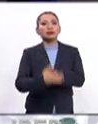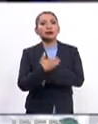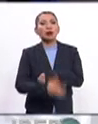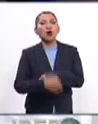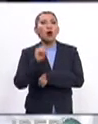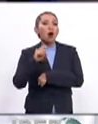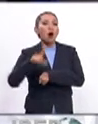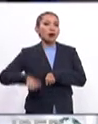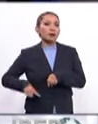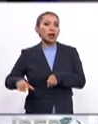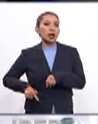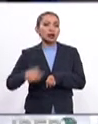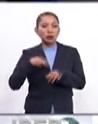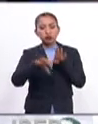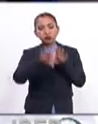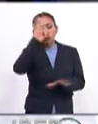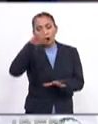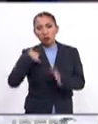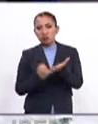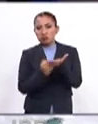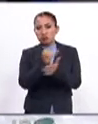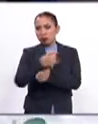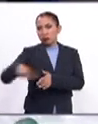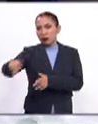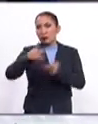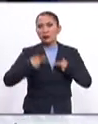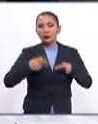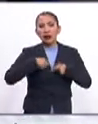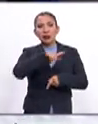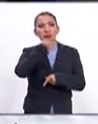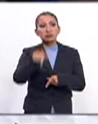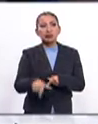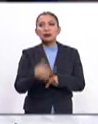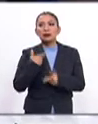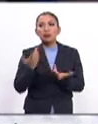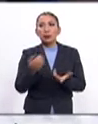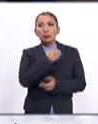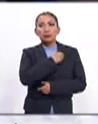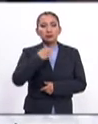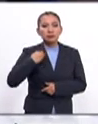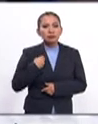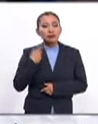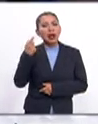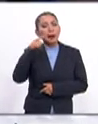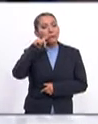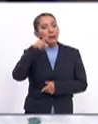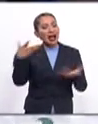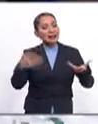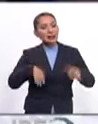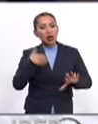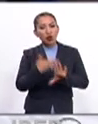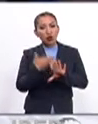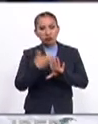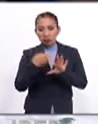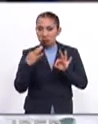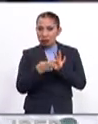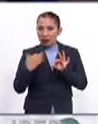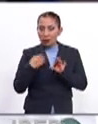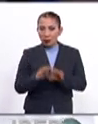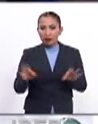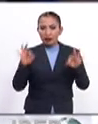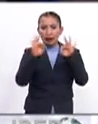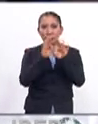o un gobierno electo democráticamente posterior que esté comprometido a tomar acciones concretas y